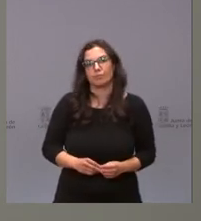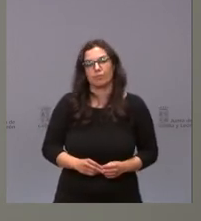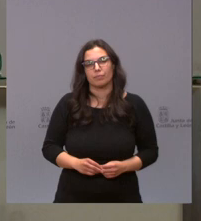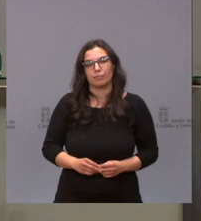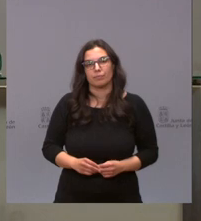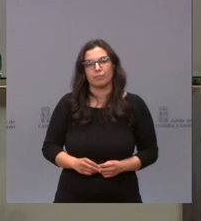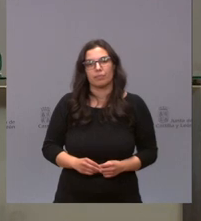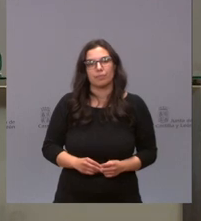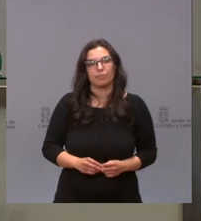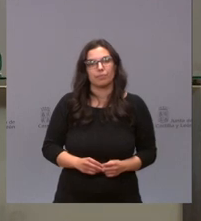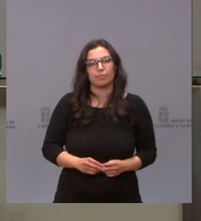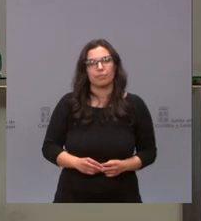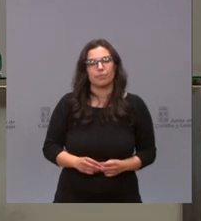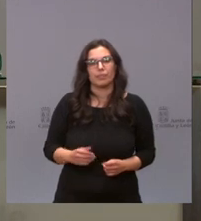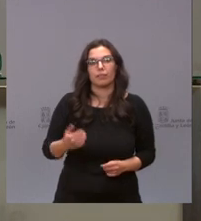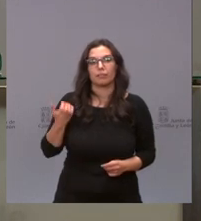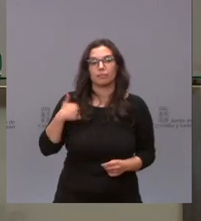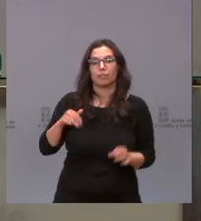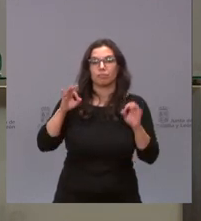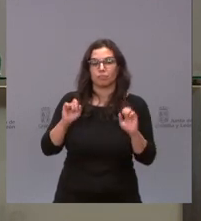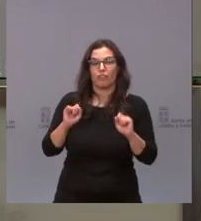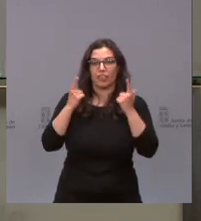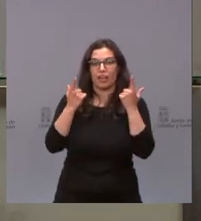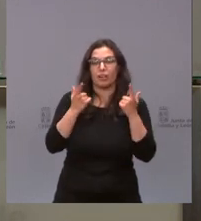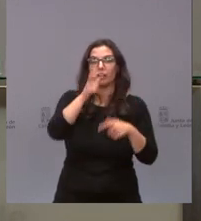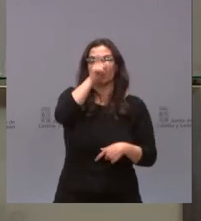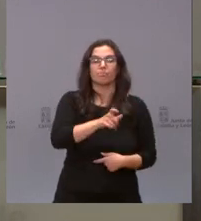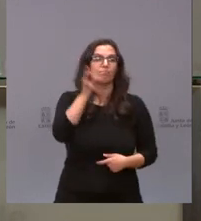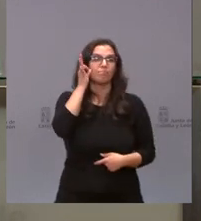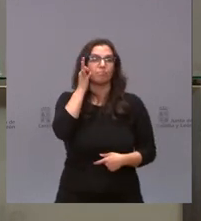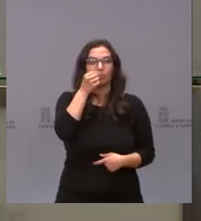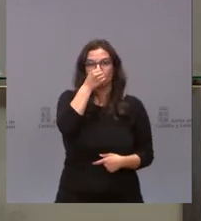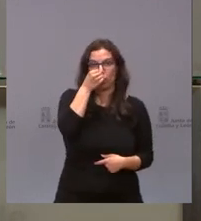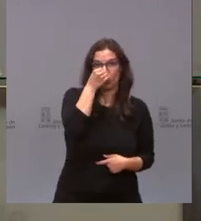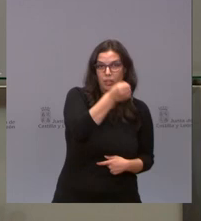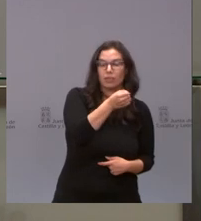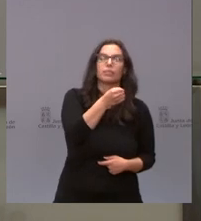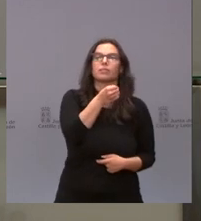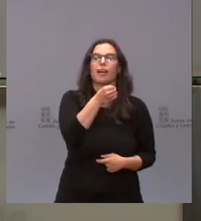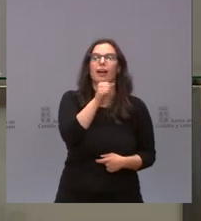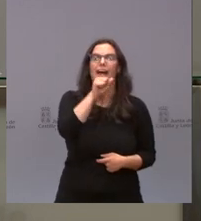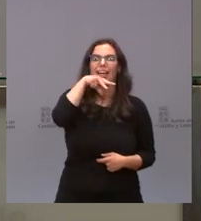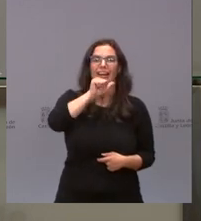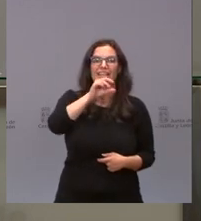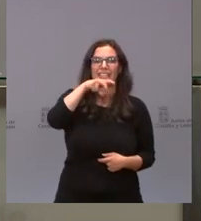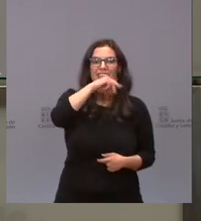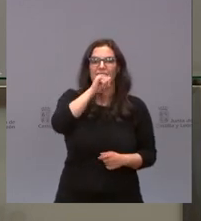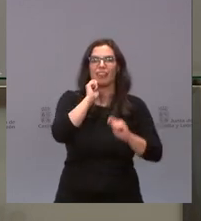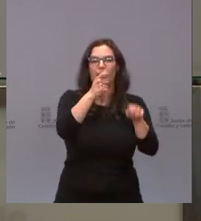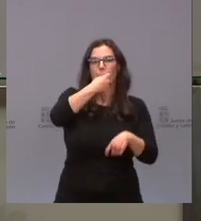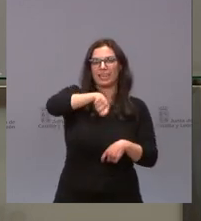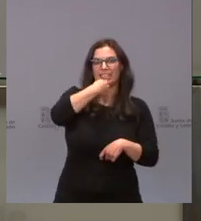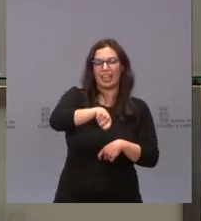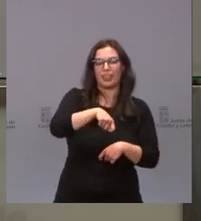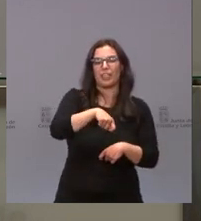ya definitivamente la socialista Ana Sánchez preside la comisión de investigación de las eólicas desde hoy una comisión que